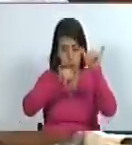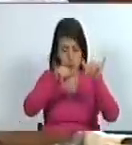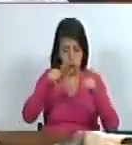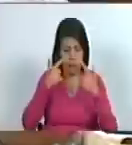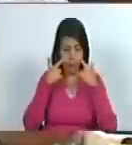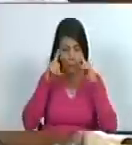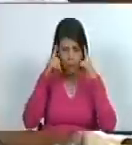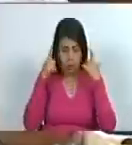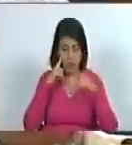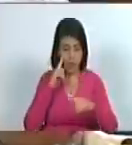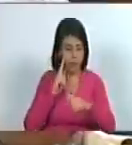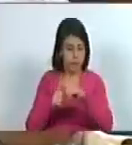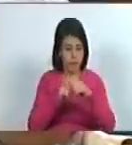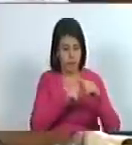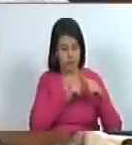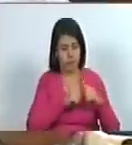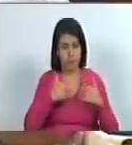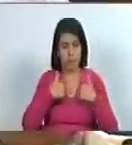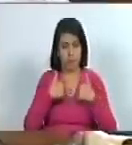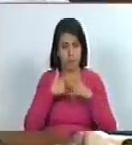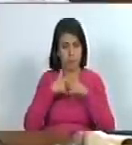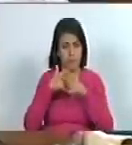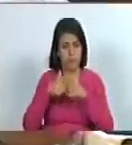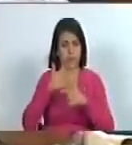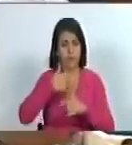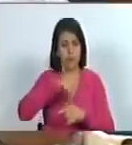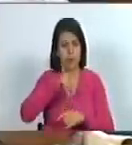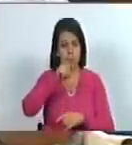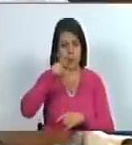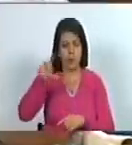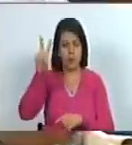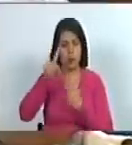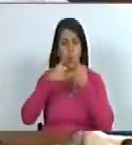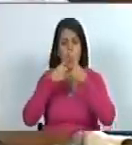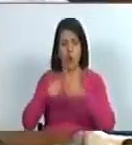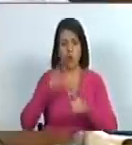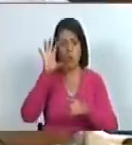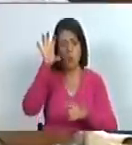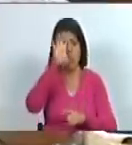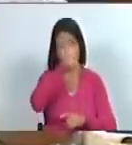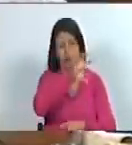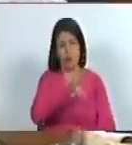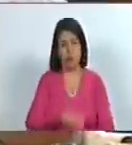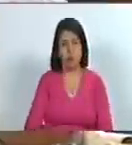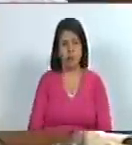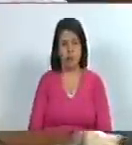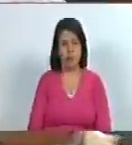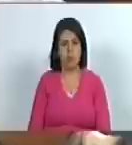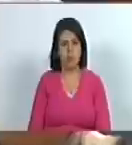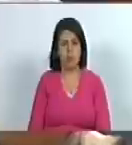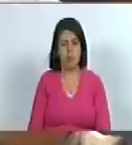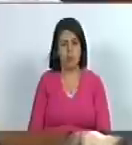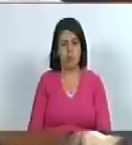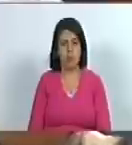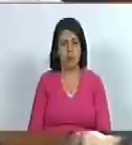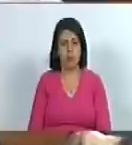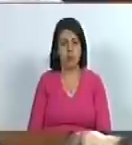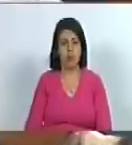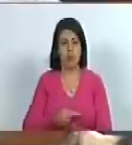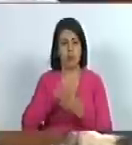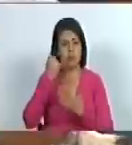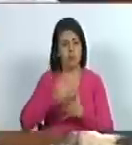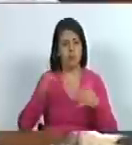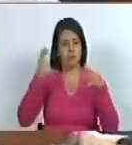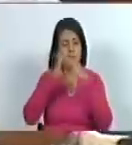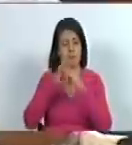la agresión que ha tenido sistémicamente nuestros venezolanos en el exterior debemos volar en proyectos de